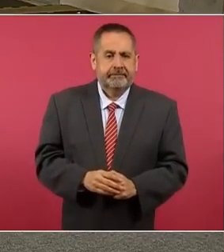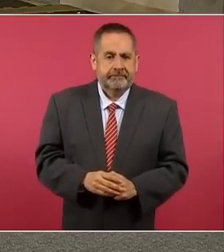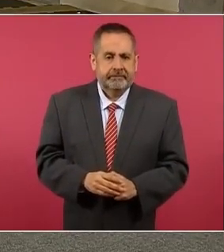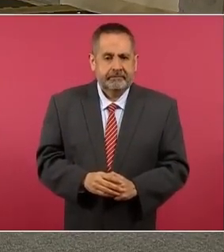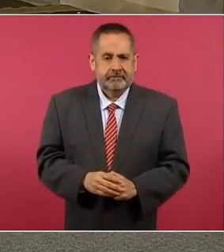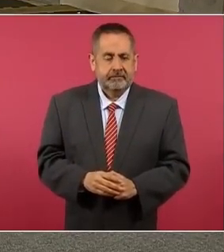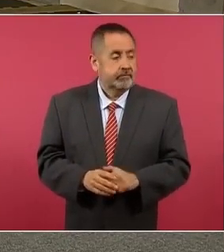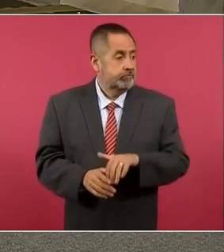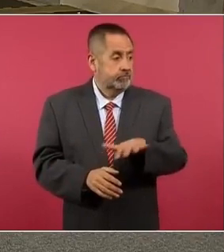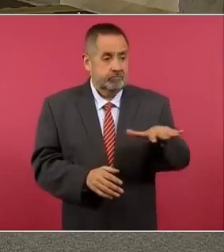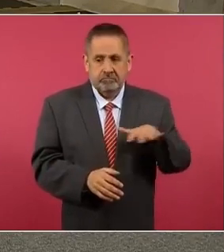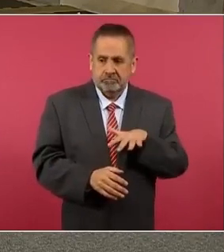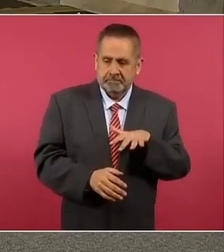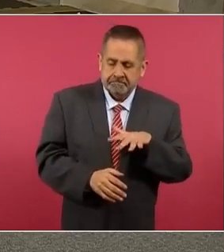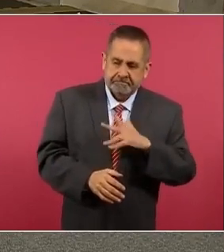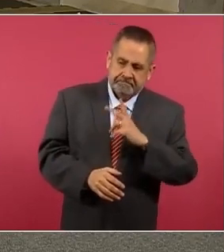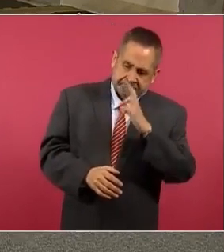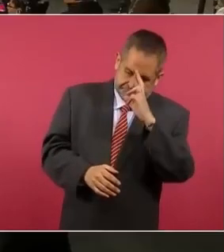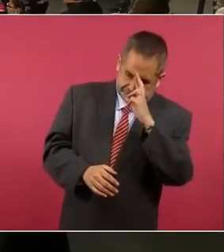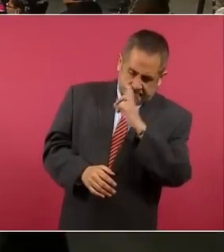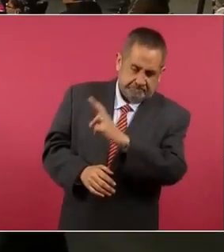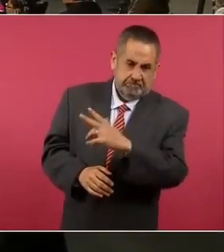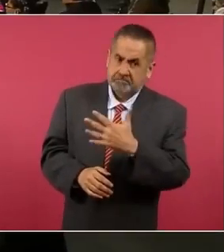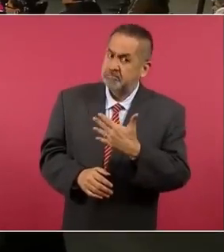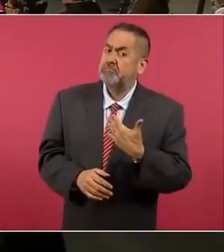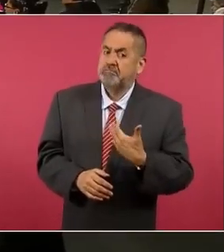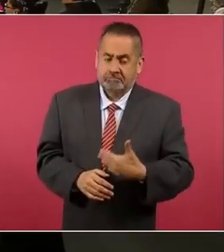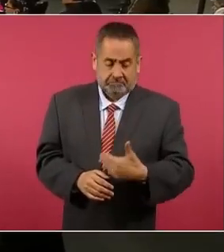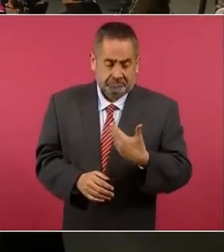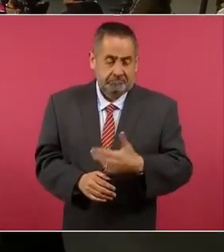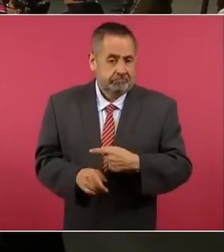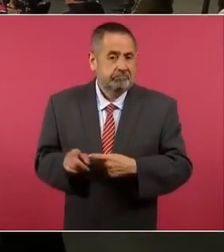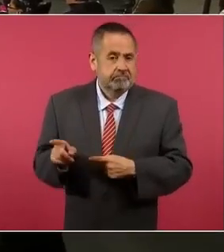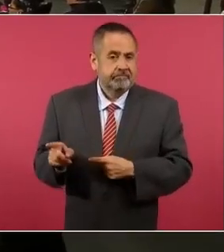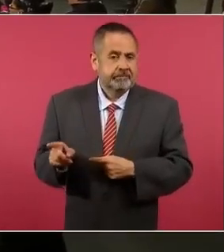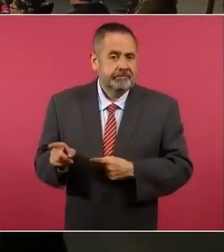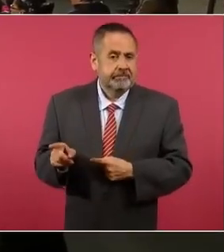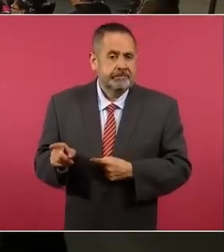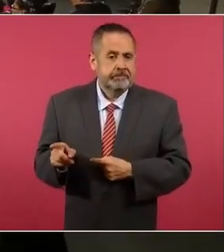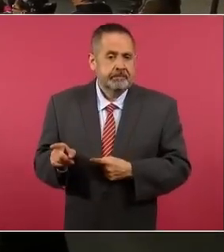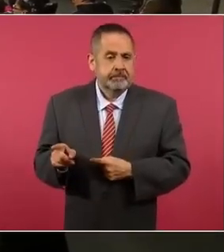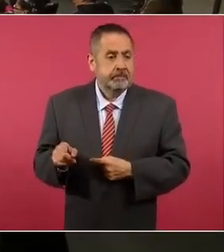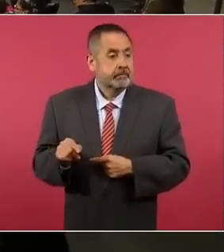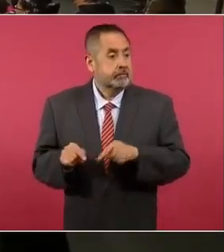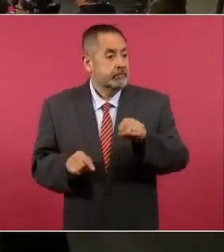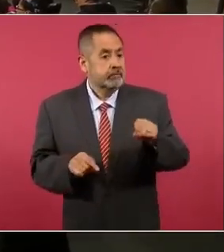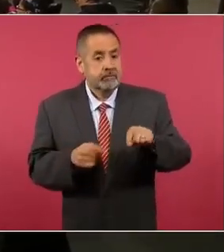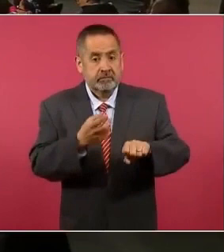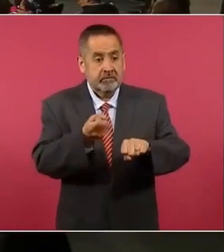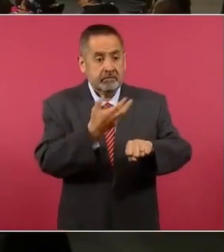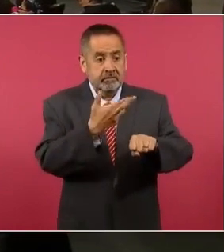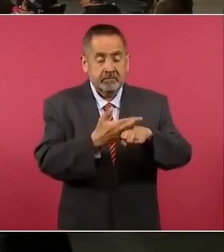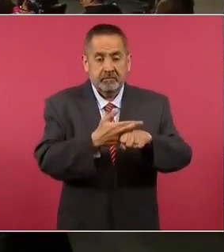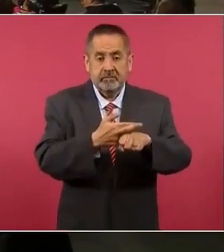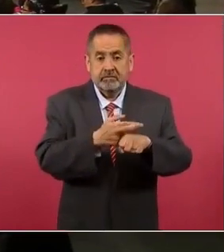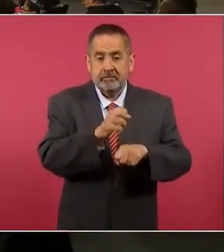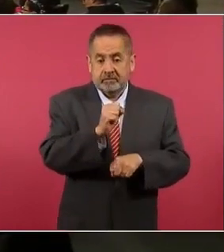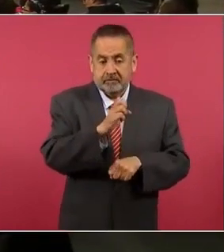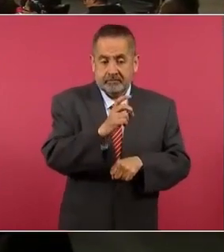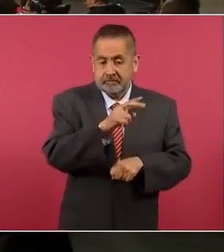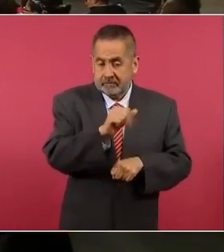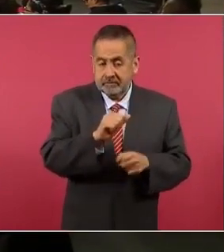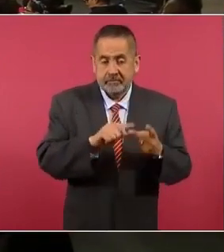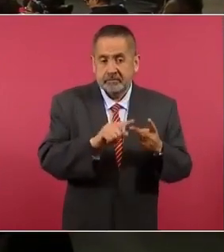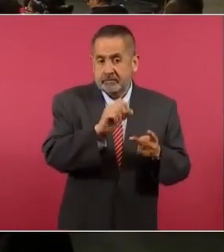respetada por los secretarios de Defensa, secretarios de